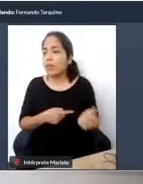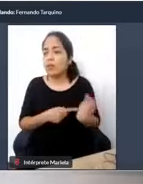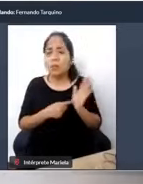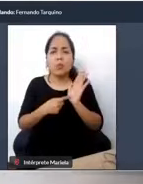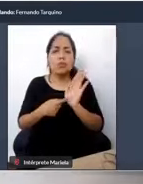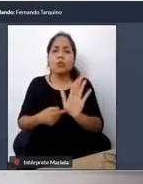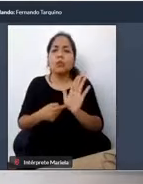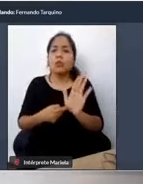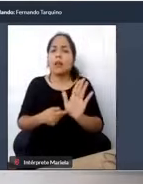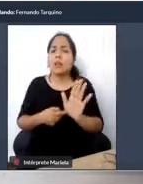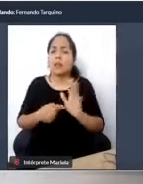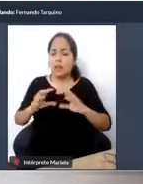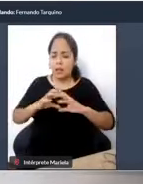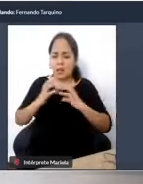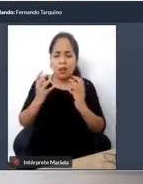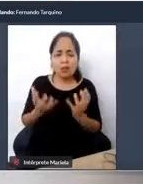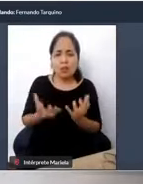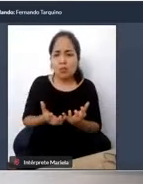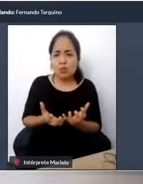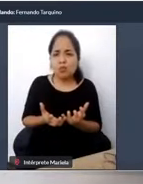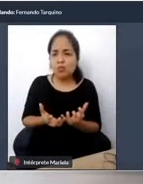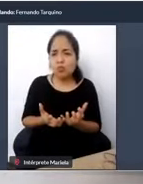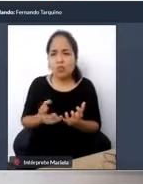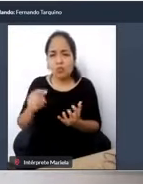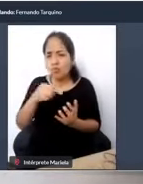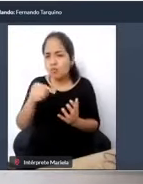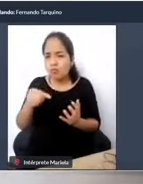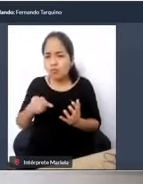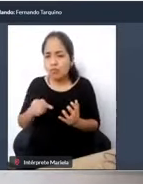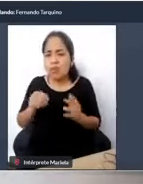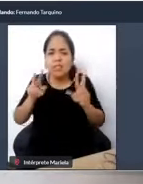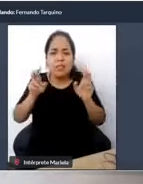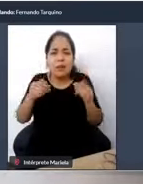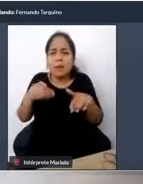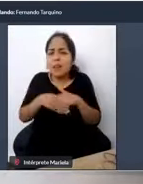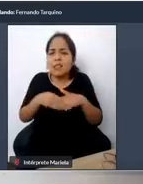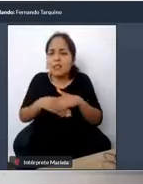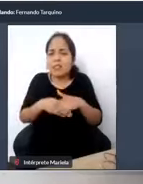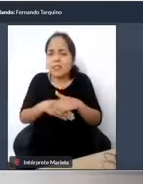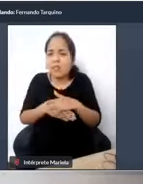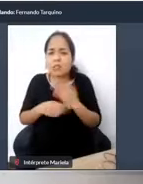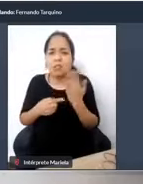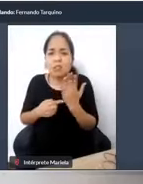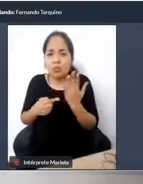accesibilidad y tecnología hacia lo que nosotros tenemos